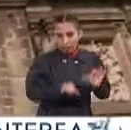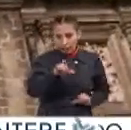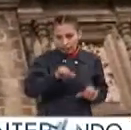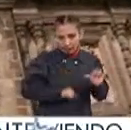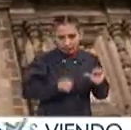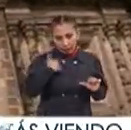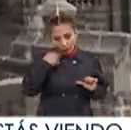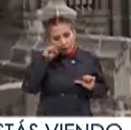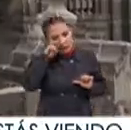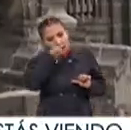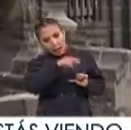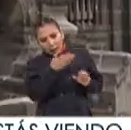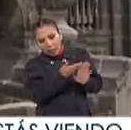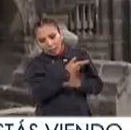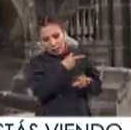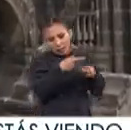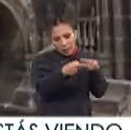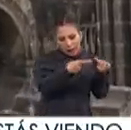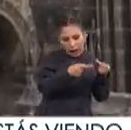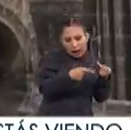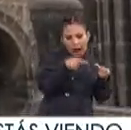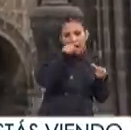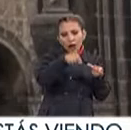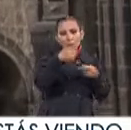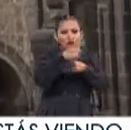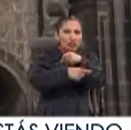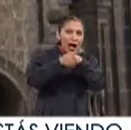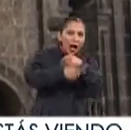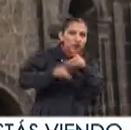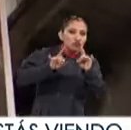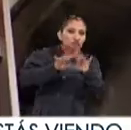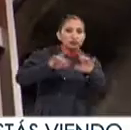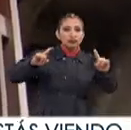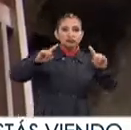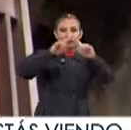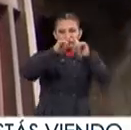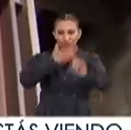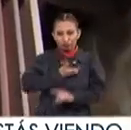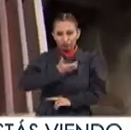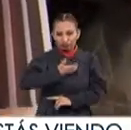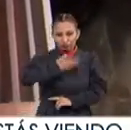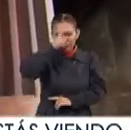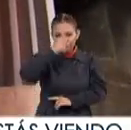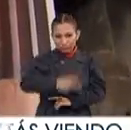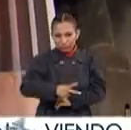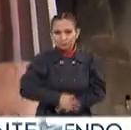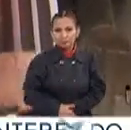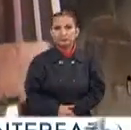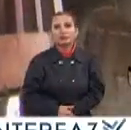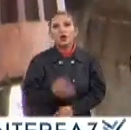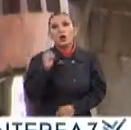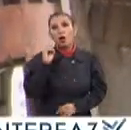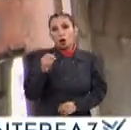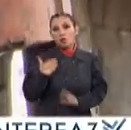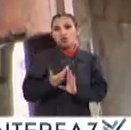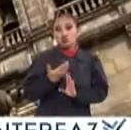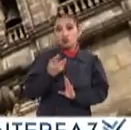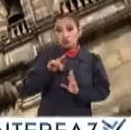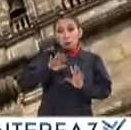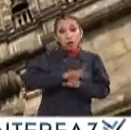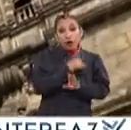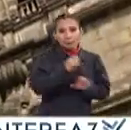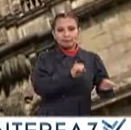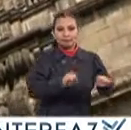Se tomarán medidas preventivas Para atender las afectaciones De la Catedral Metropolitana de la Ciudad de México Originadas